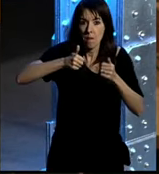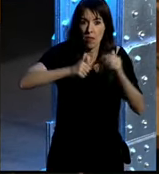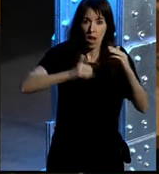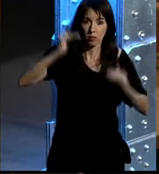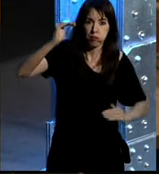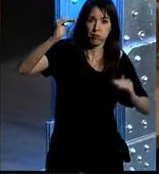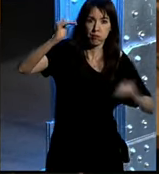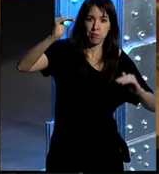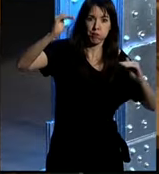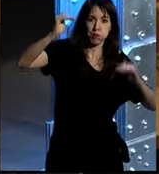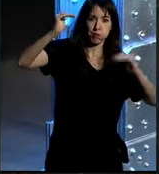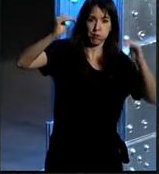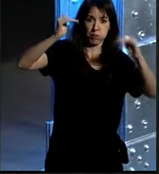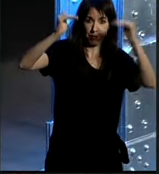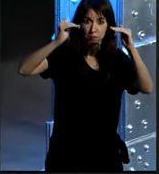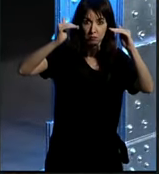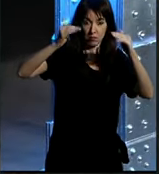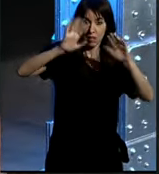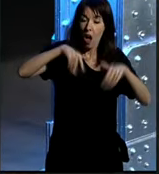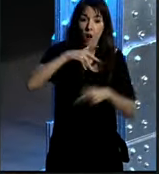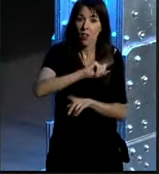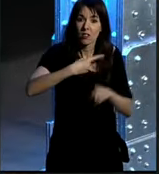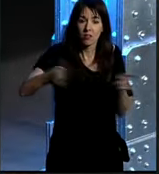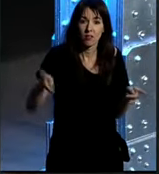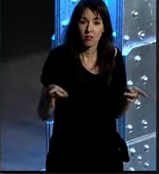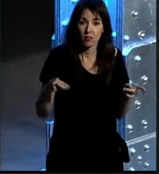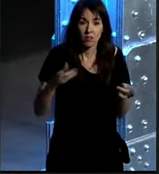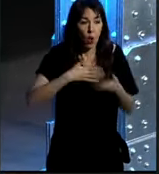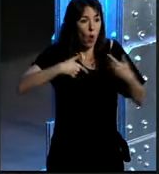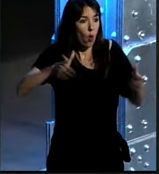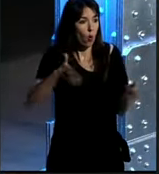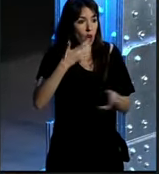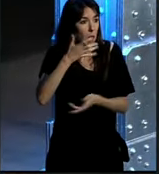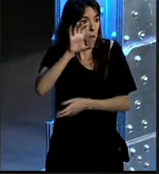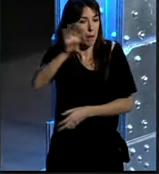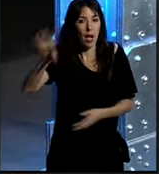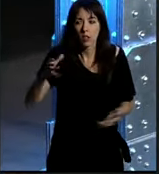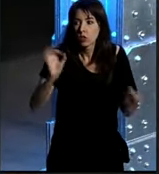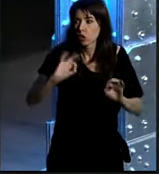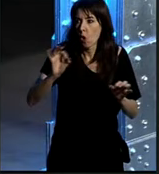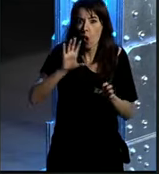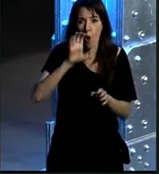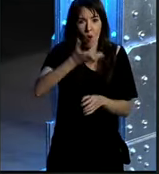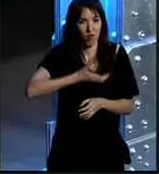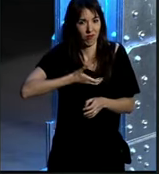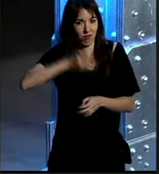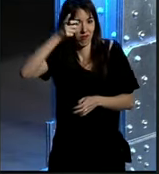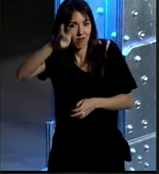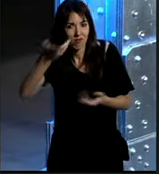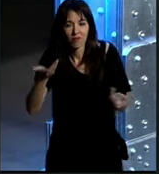que ese líder había recorrido años atrás ahora no ahora cualquier país o cualquier región que esté